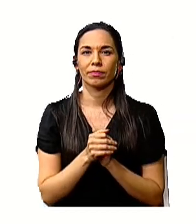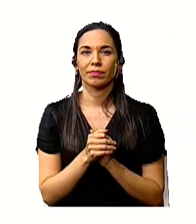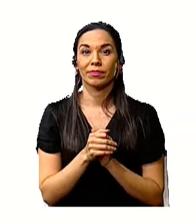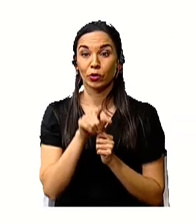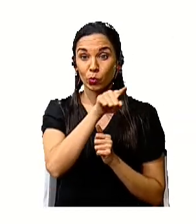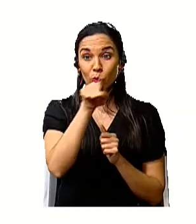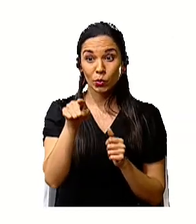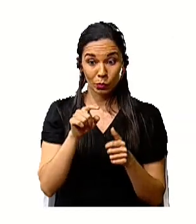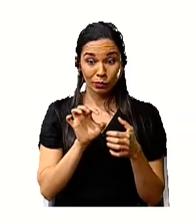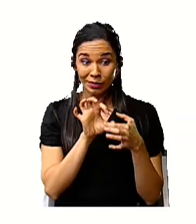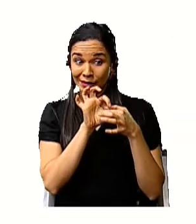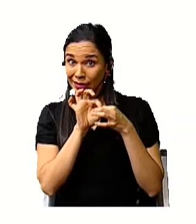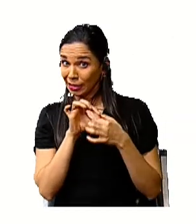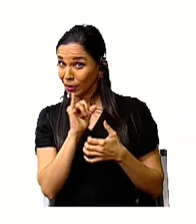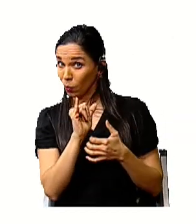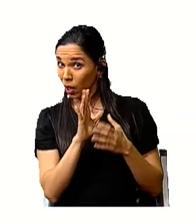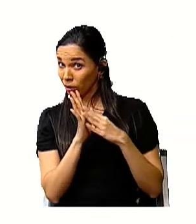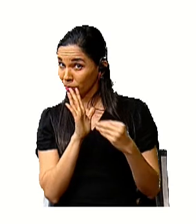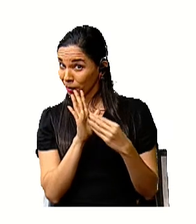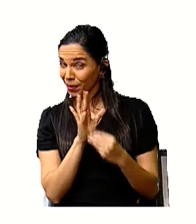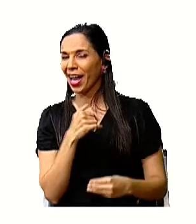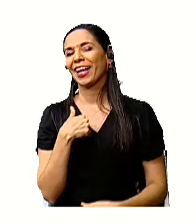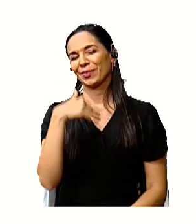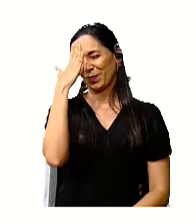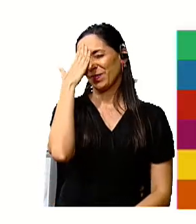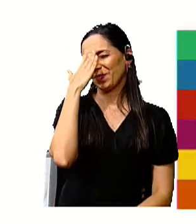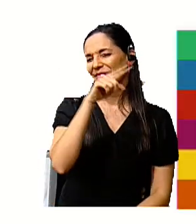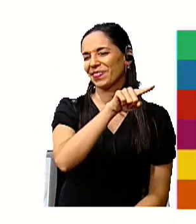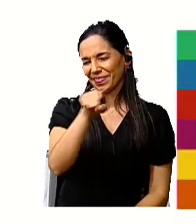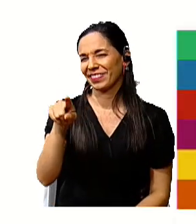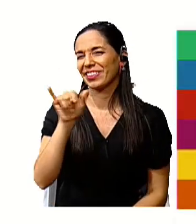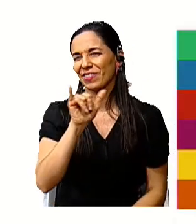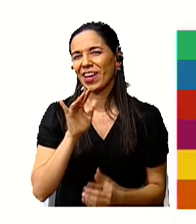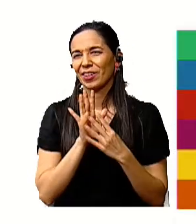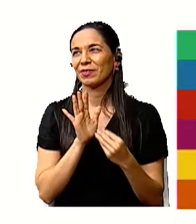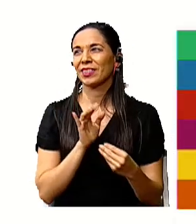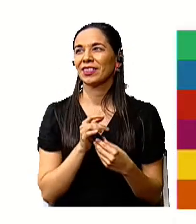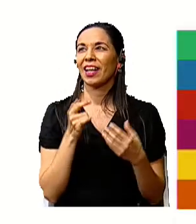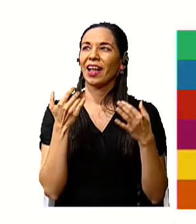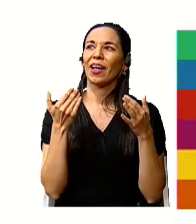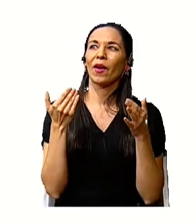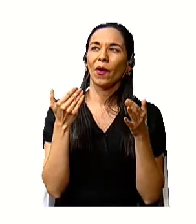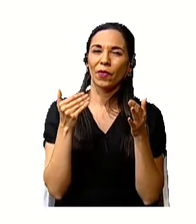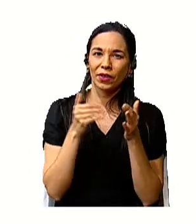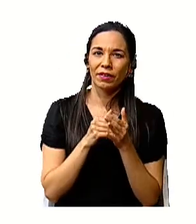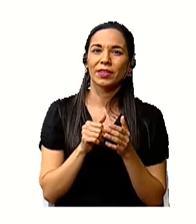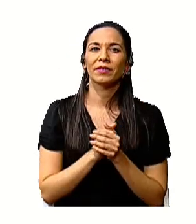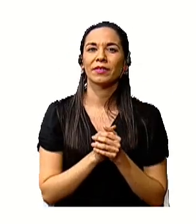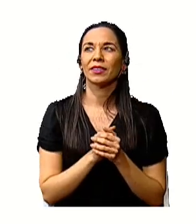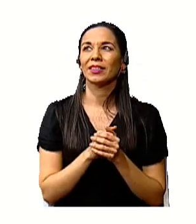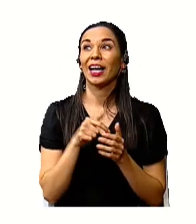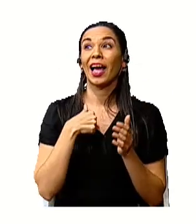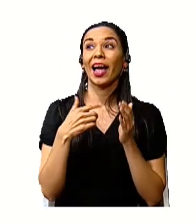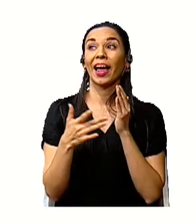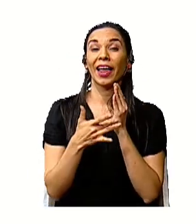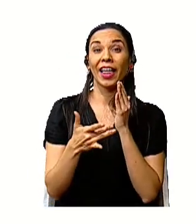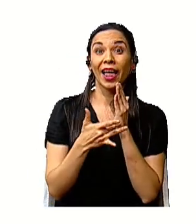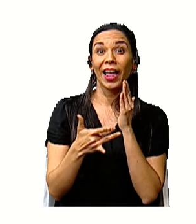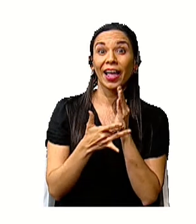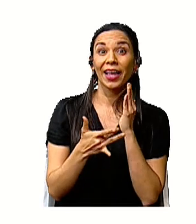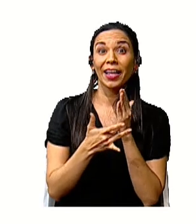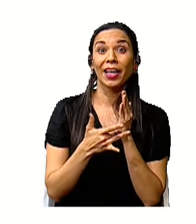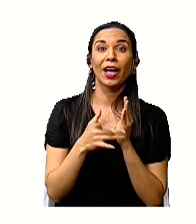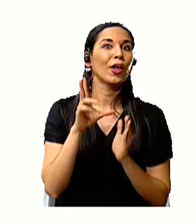están haciendo conmigo? Yo sé que sí. Vamos otra vez. Esto de usar la tecnología no